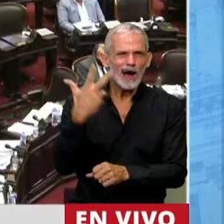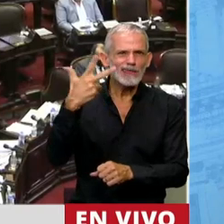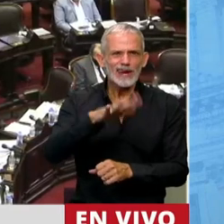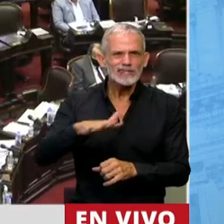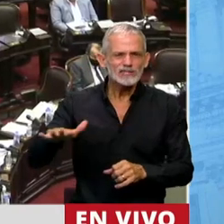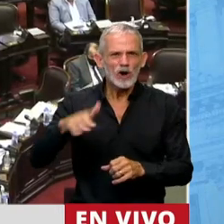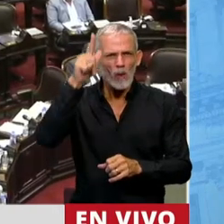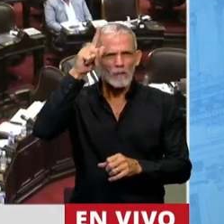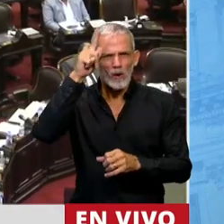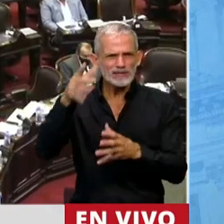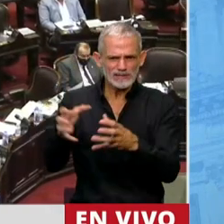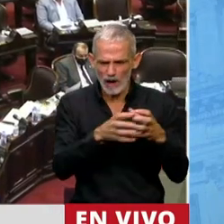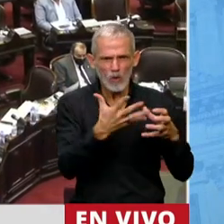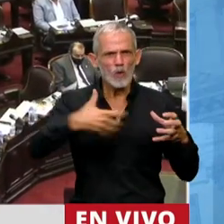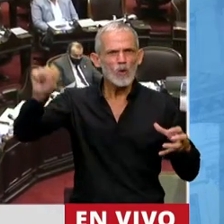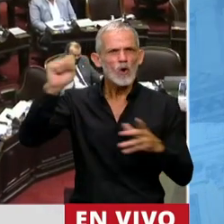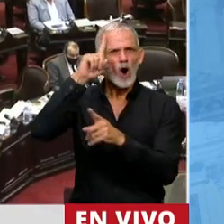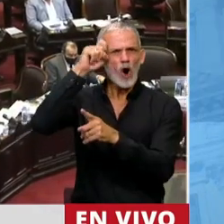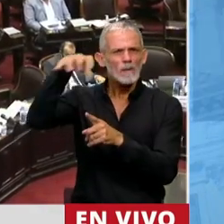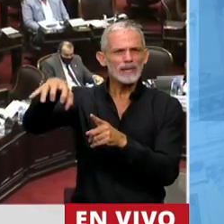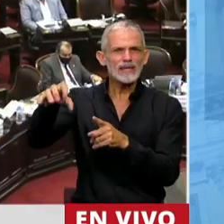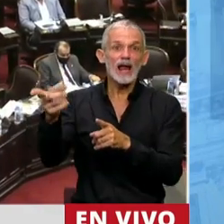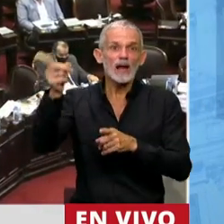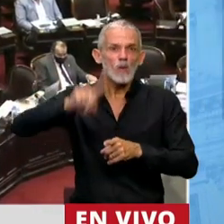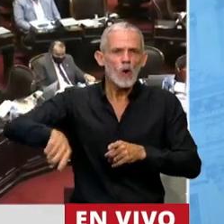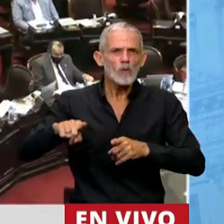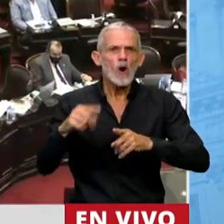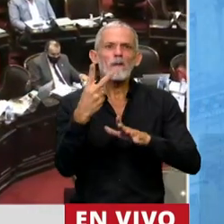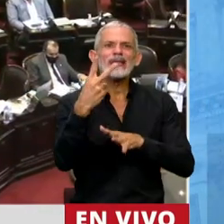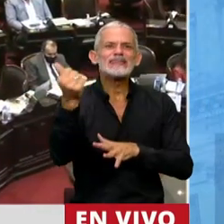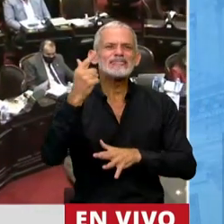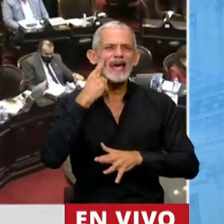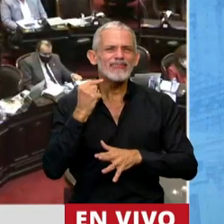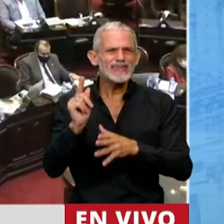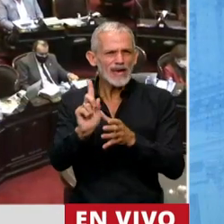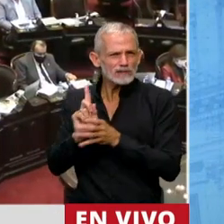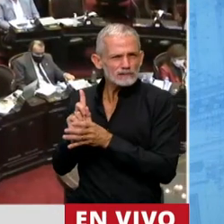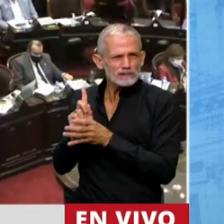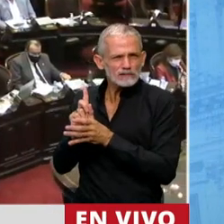policía, se la llevaron a un hospital, volvió y la tuvieron 26 días recluida.